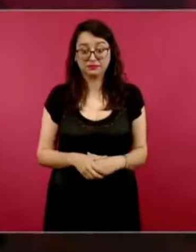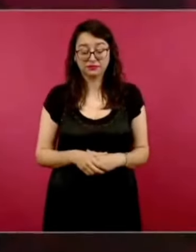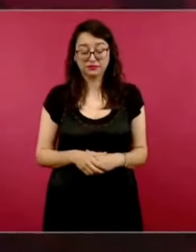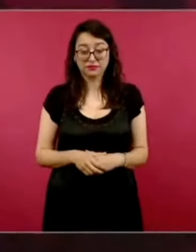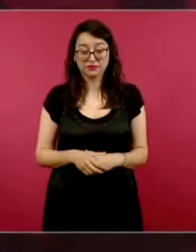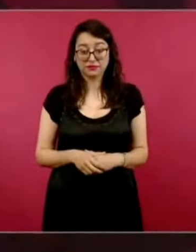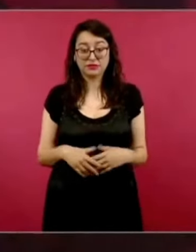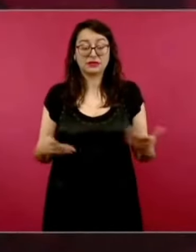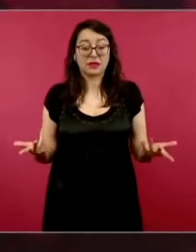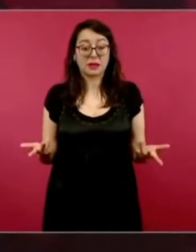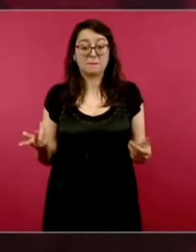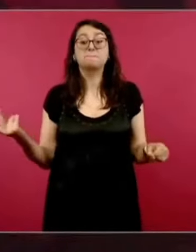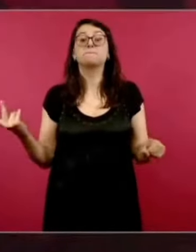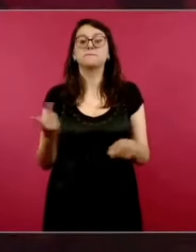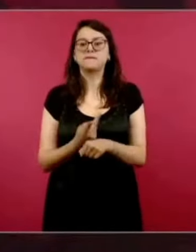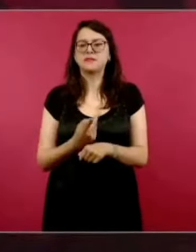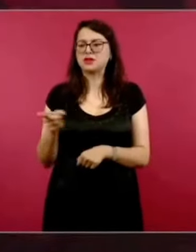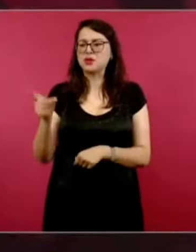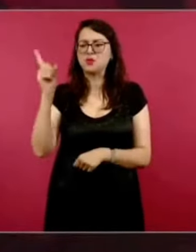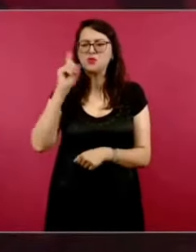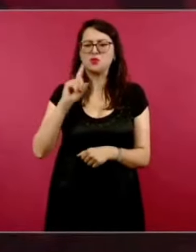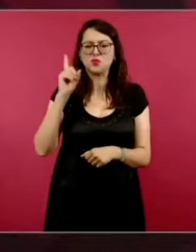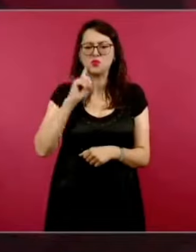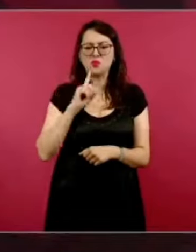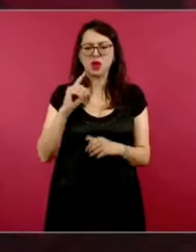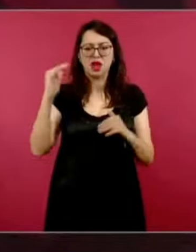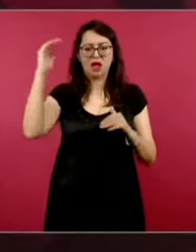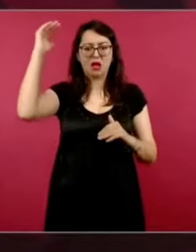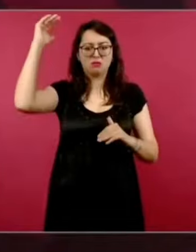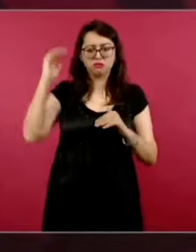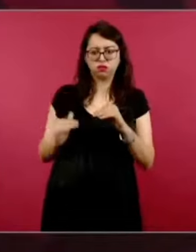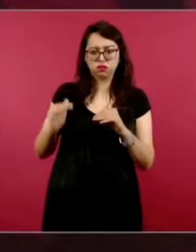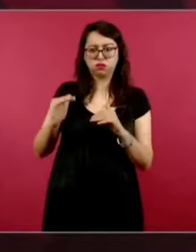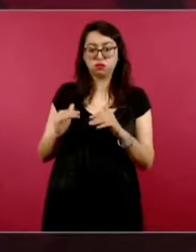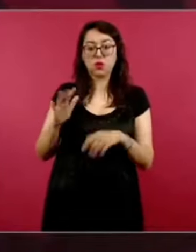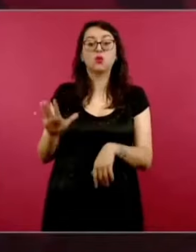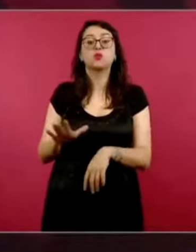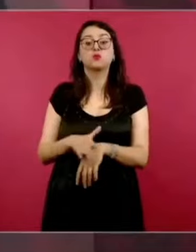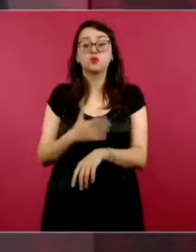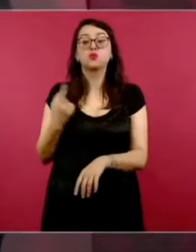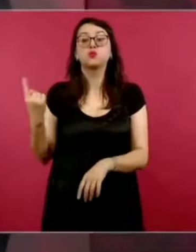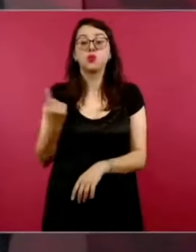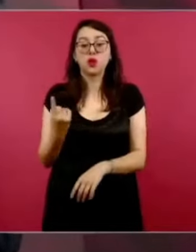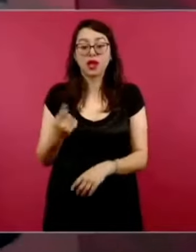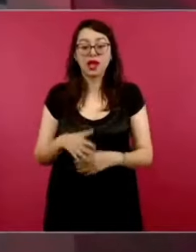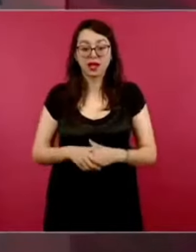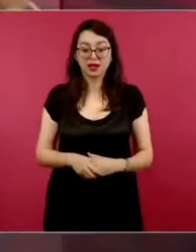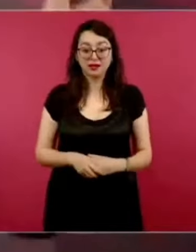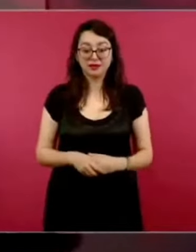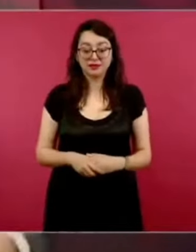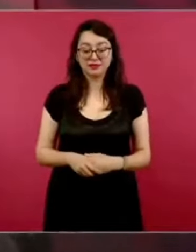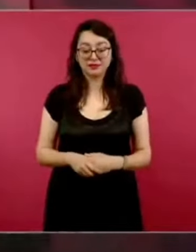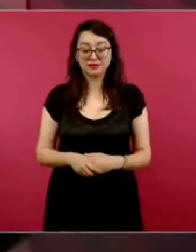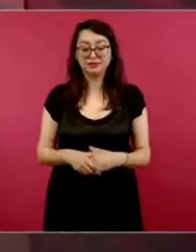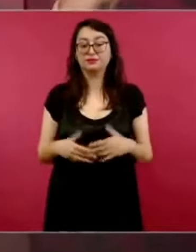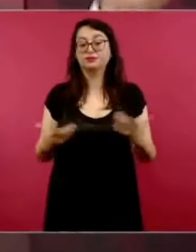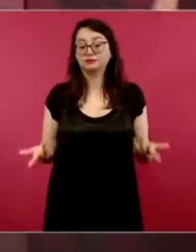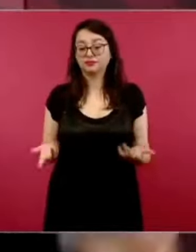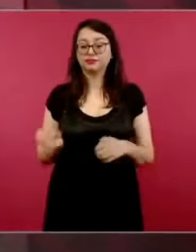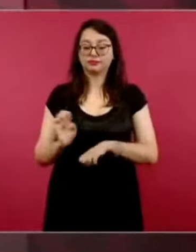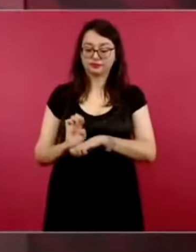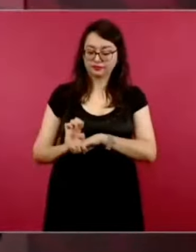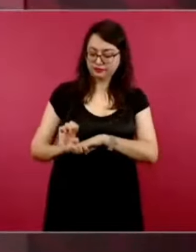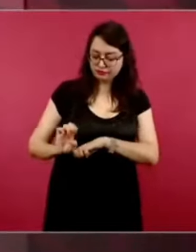medios o la mayoría de los medios en Ecuador, porque es lo mismo Perú y es lo mismo